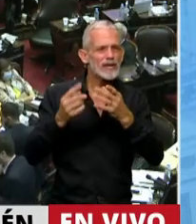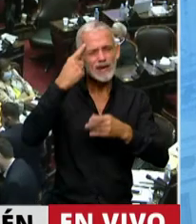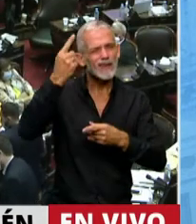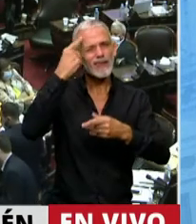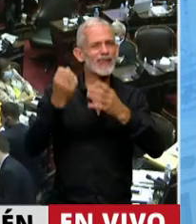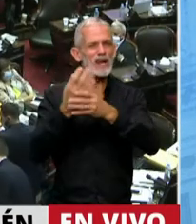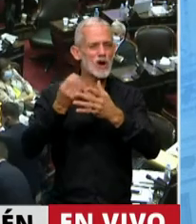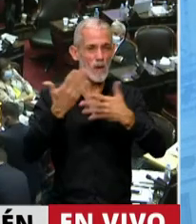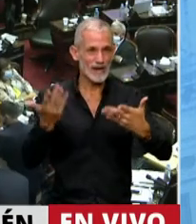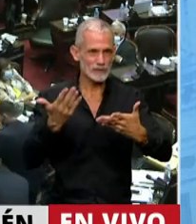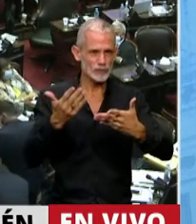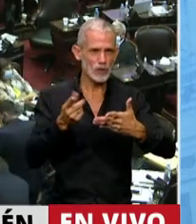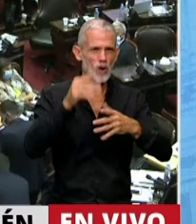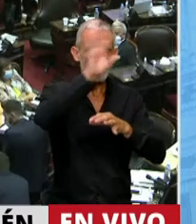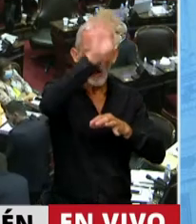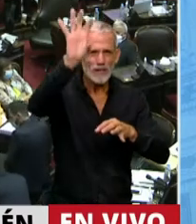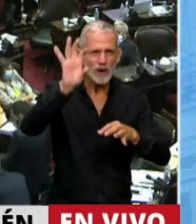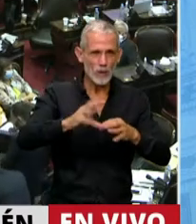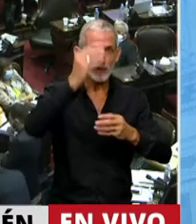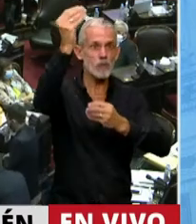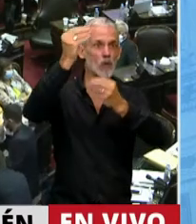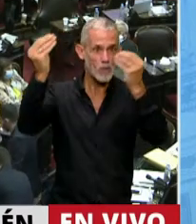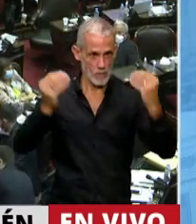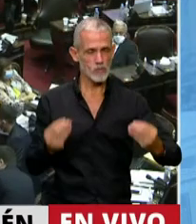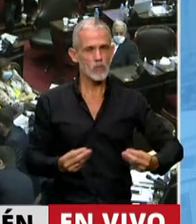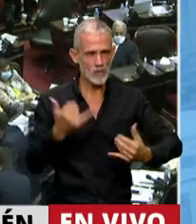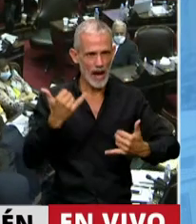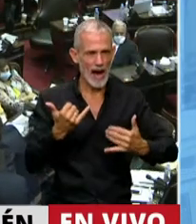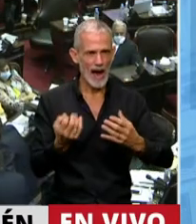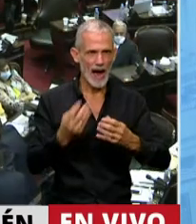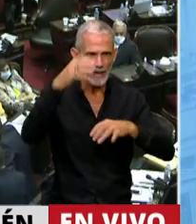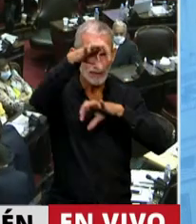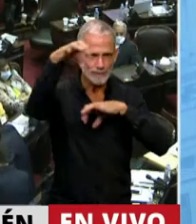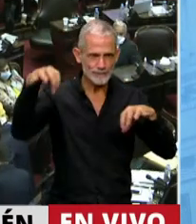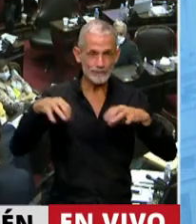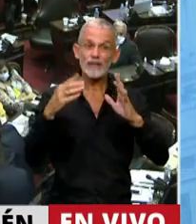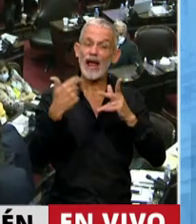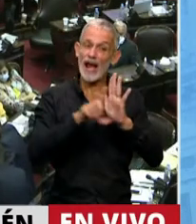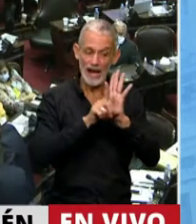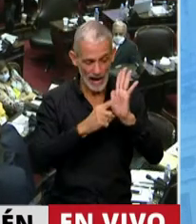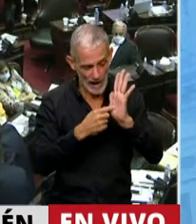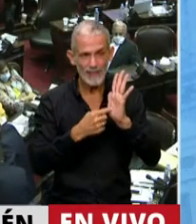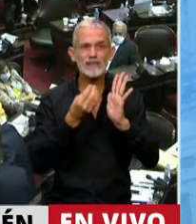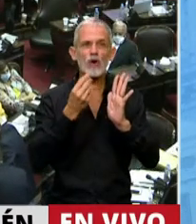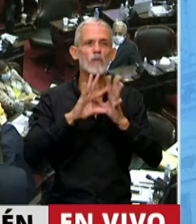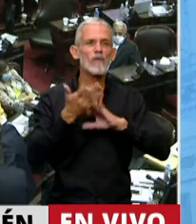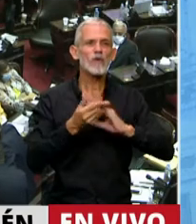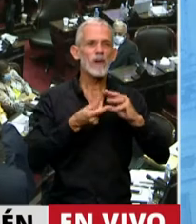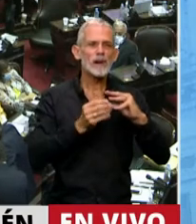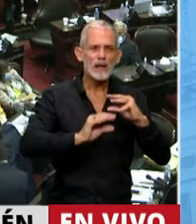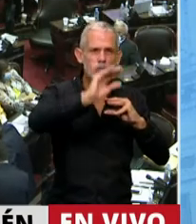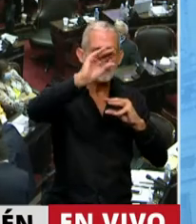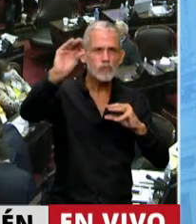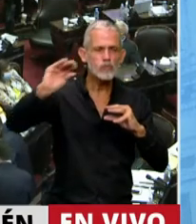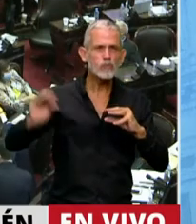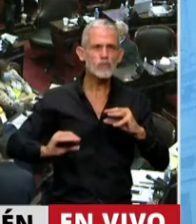alimentando su radicación en las provincias argentinas. En igual sentido, la ley establece que la distribución de los fondos se